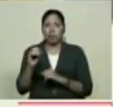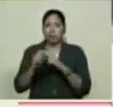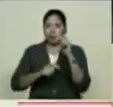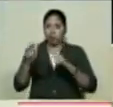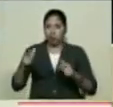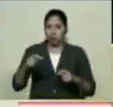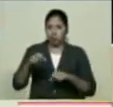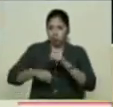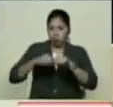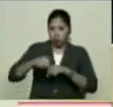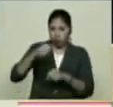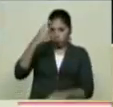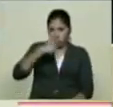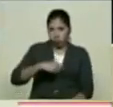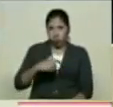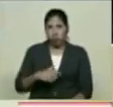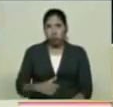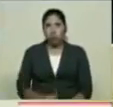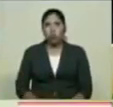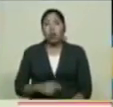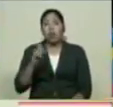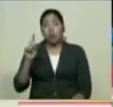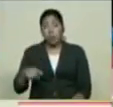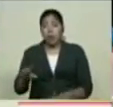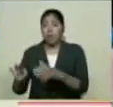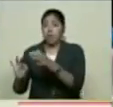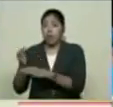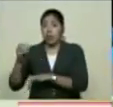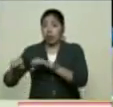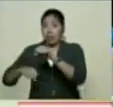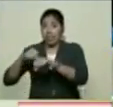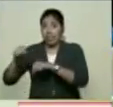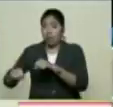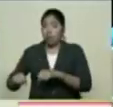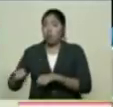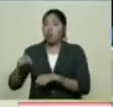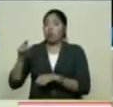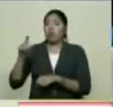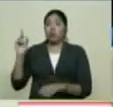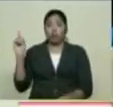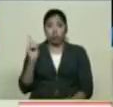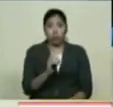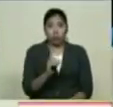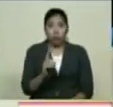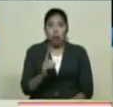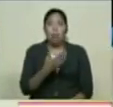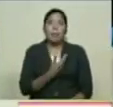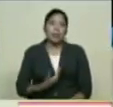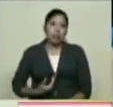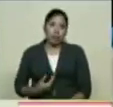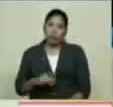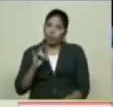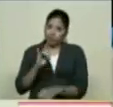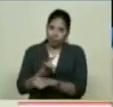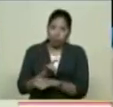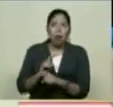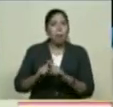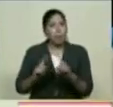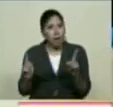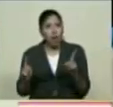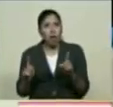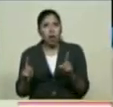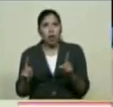Los comisarios De la Federación Venezolana de Ciclismo Estuvieron allí El presidente De la federación No pudo ir Sin embargo Estuvo el El